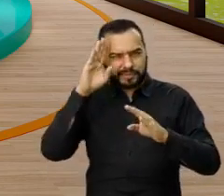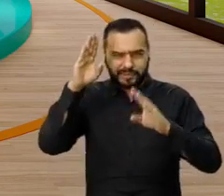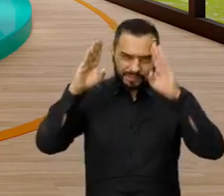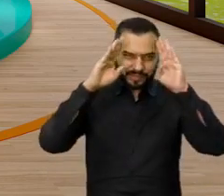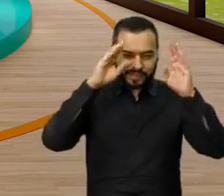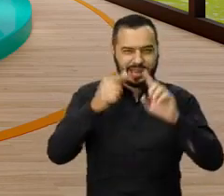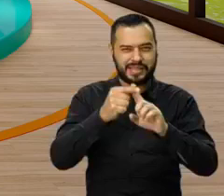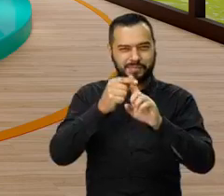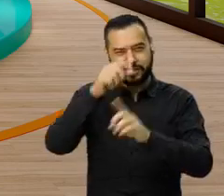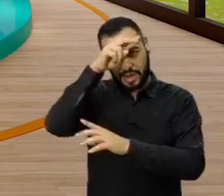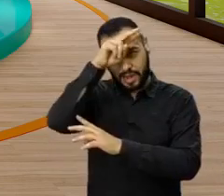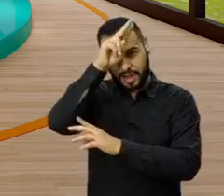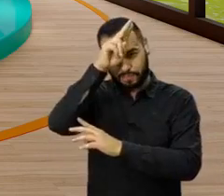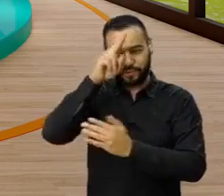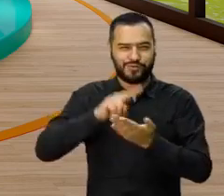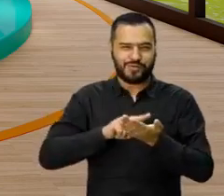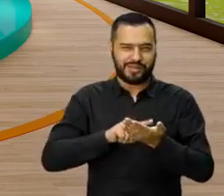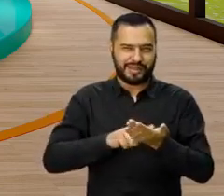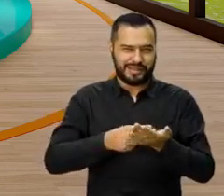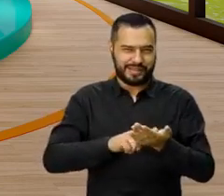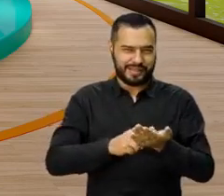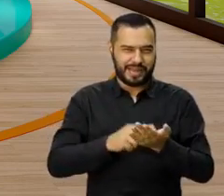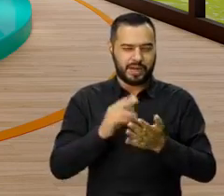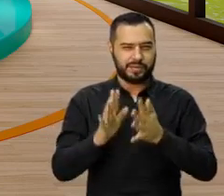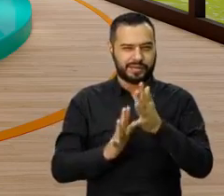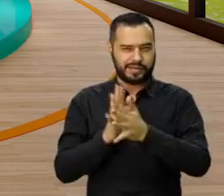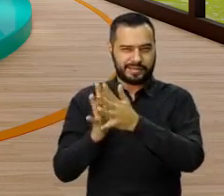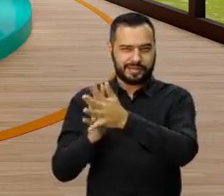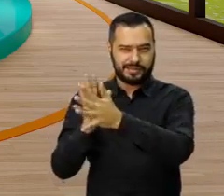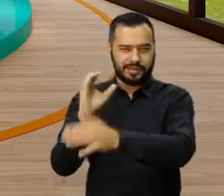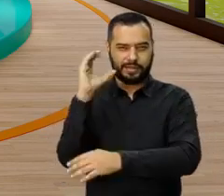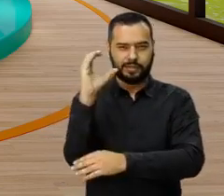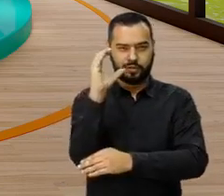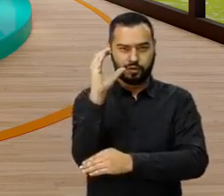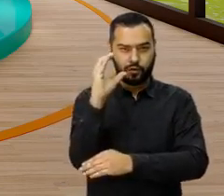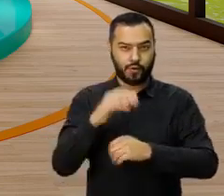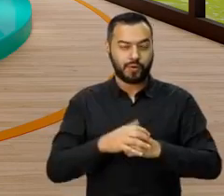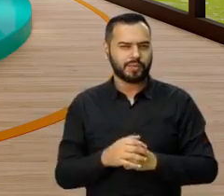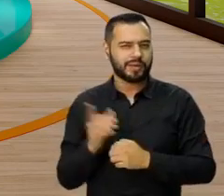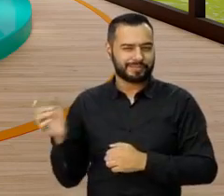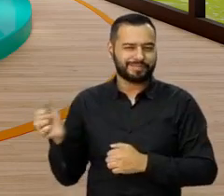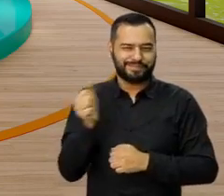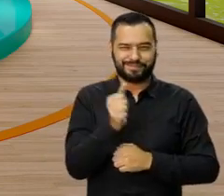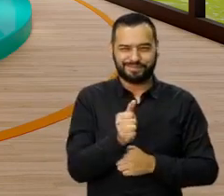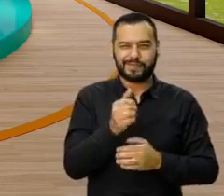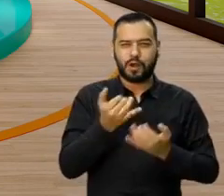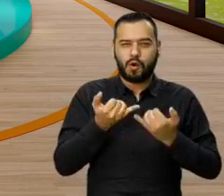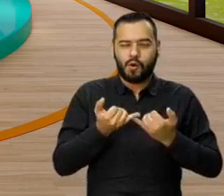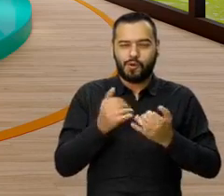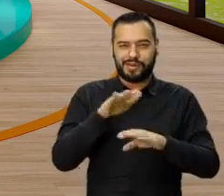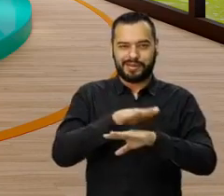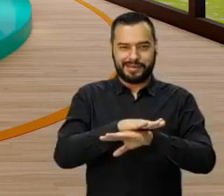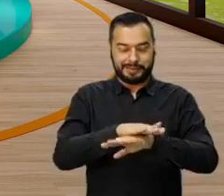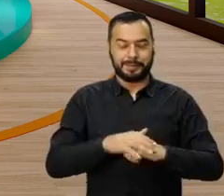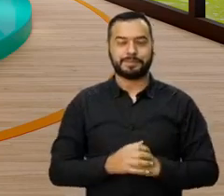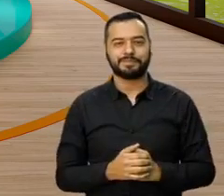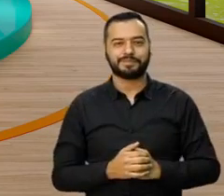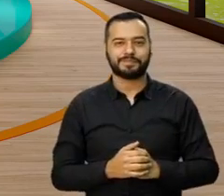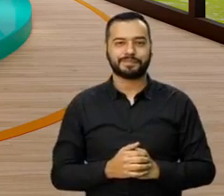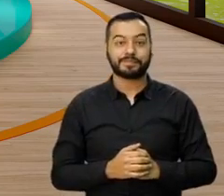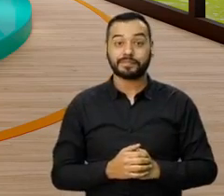especial a Carlos Barón, nuestro intérprete de lengua de señas colombiana, quien nos acompaña en esta tarde.